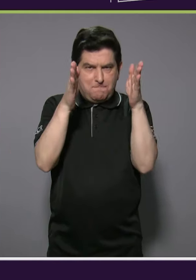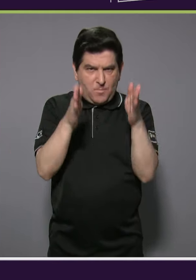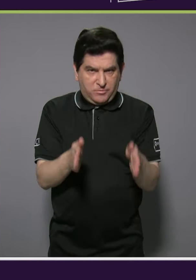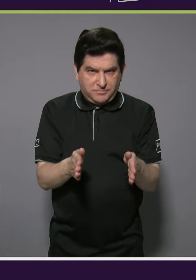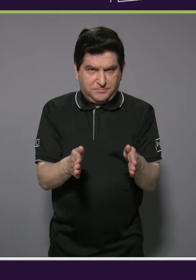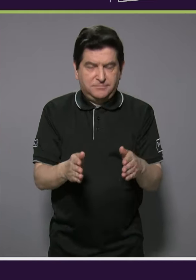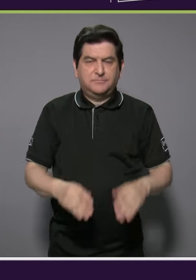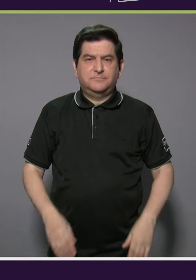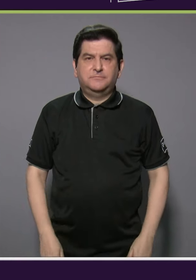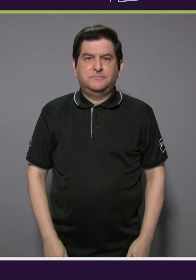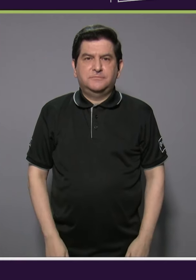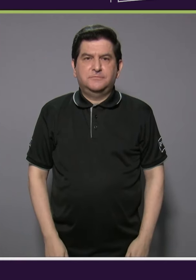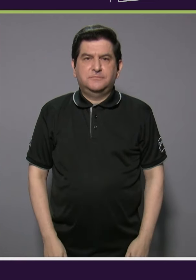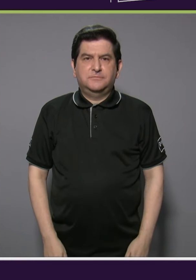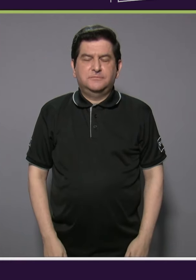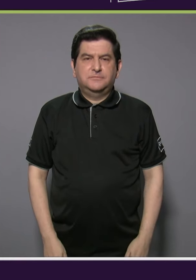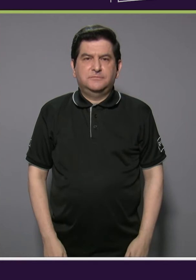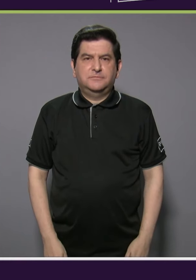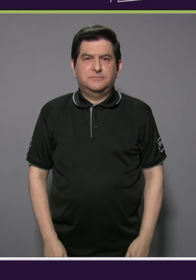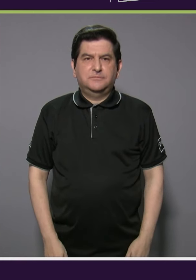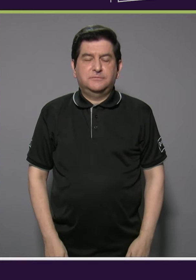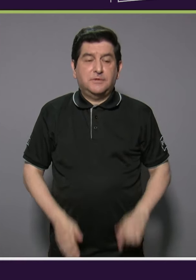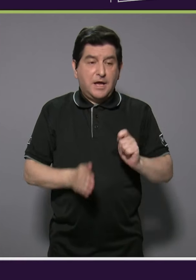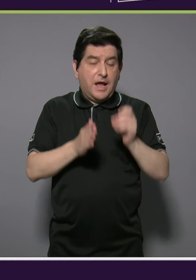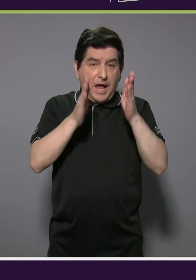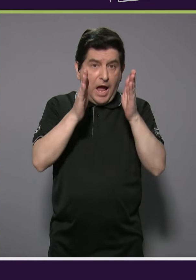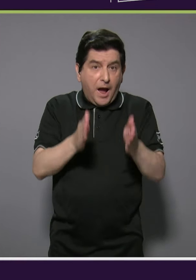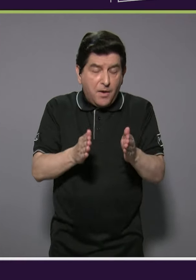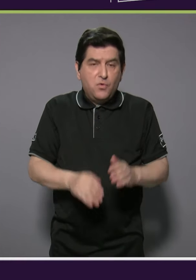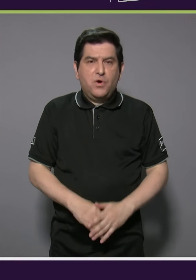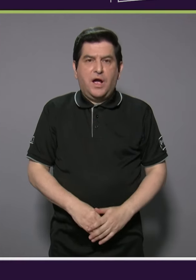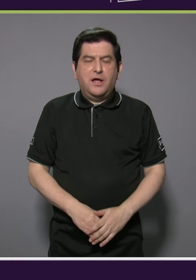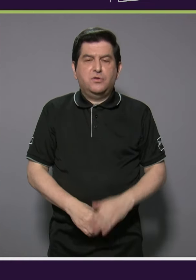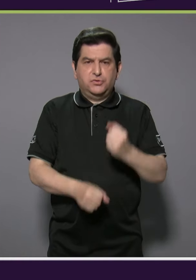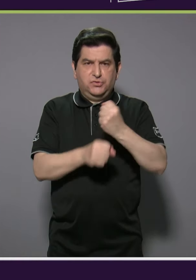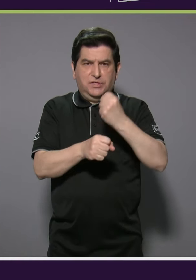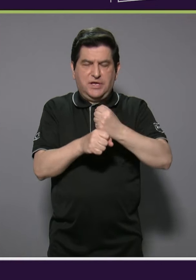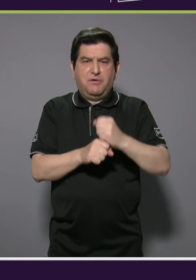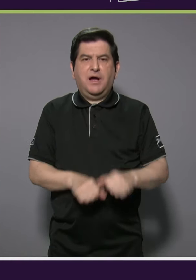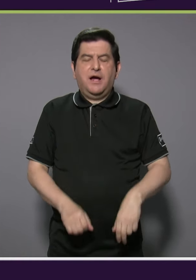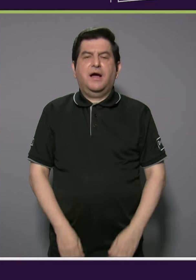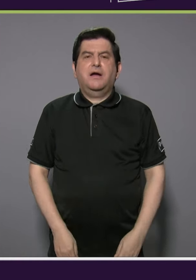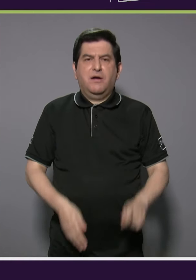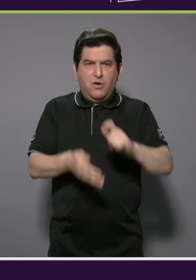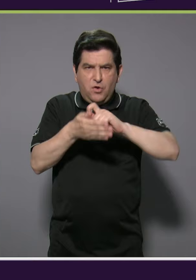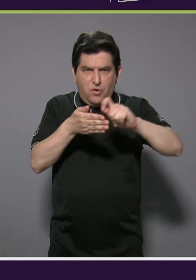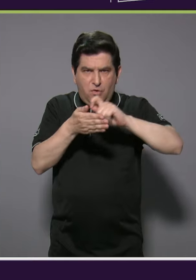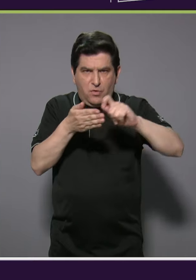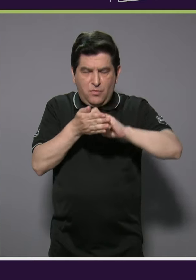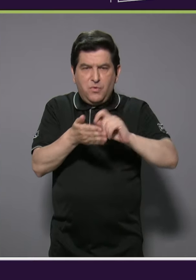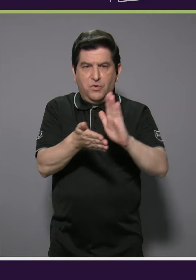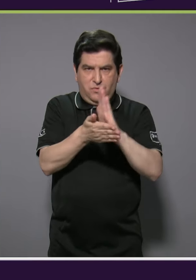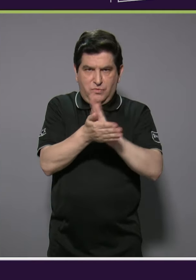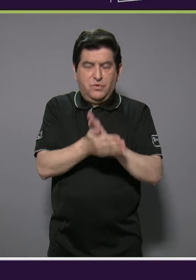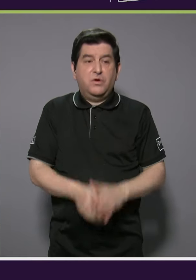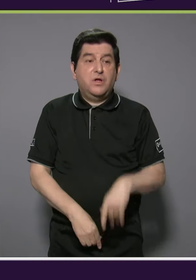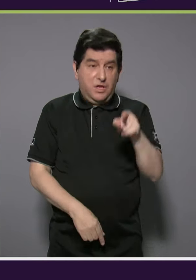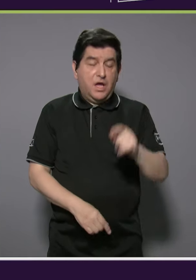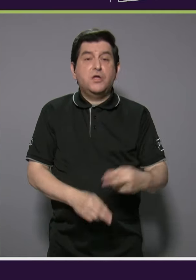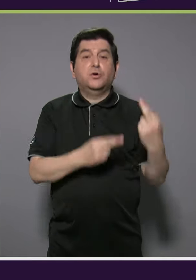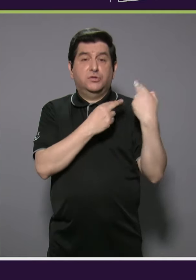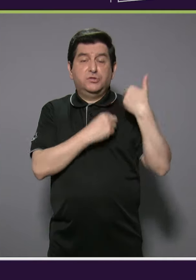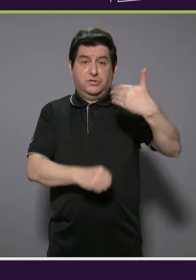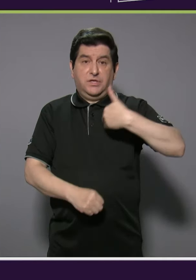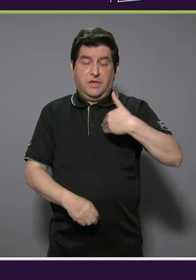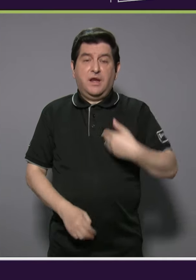de abogados que ejercen el notariado, si se da alguna responsabilidad al respecto, en